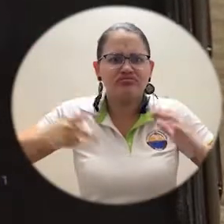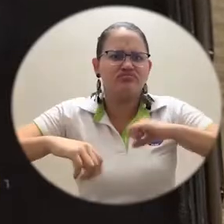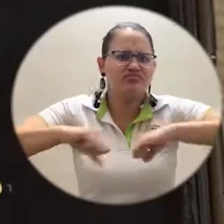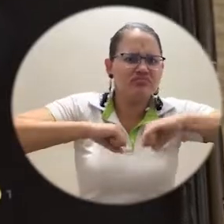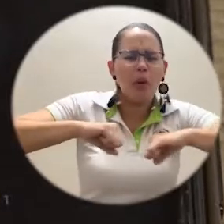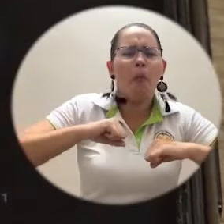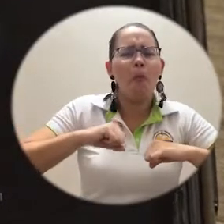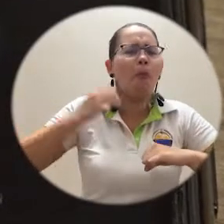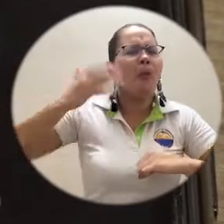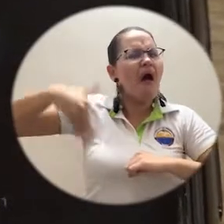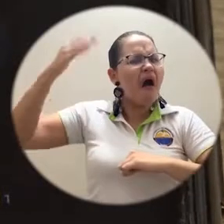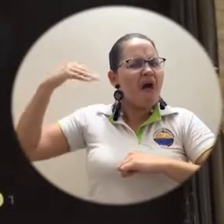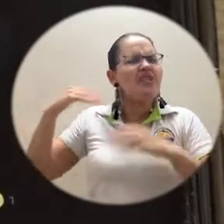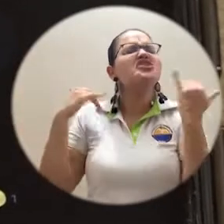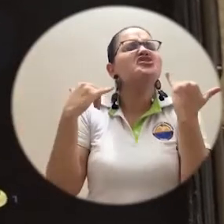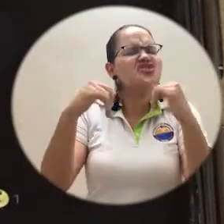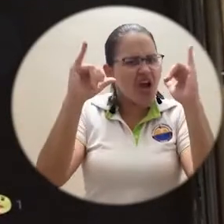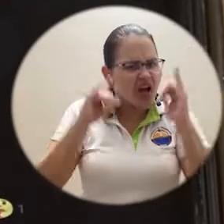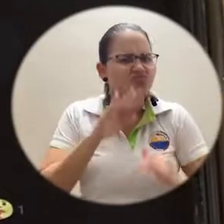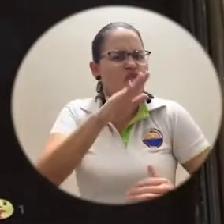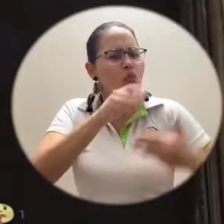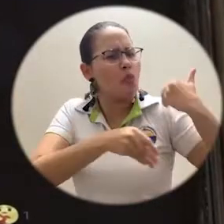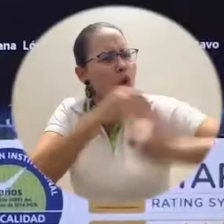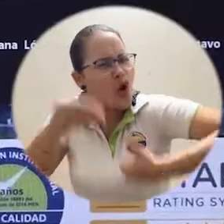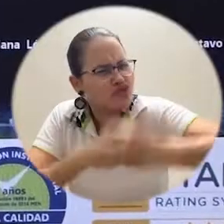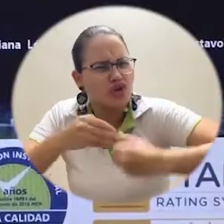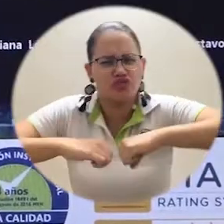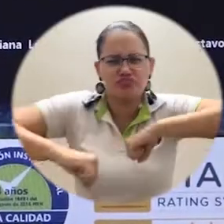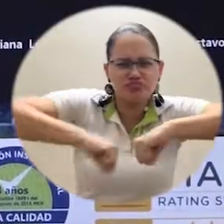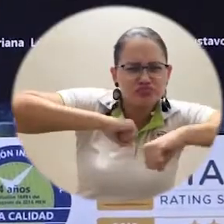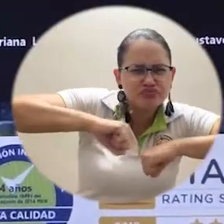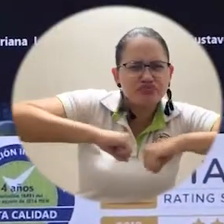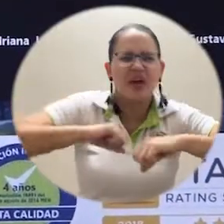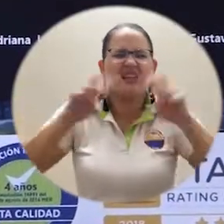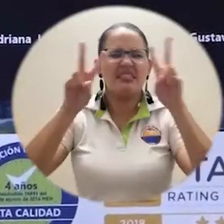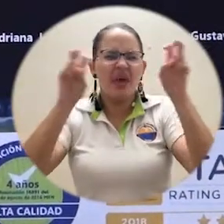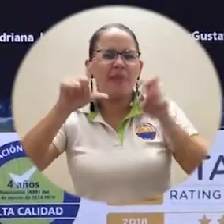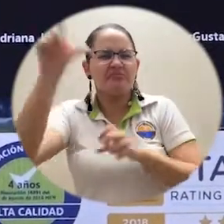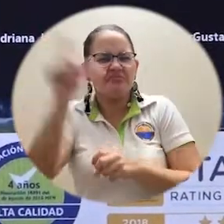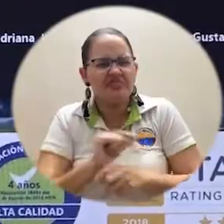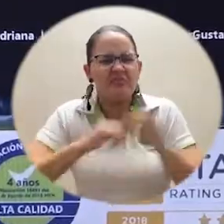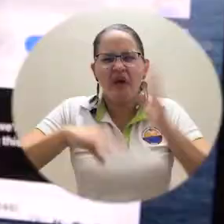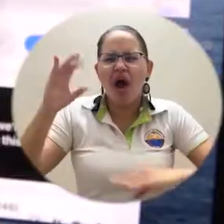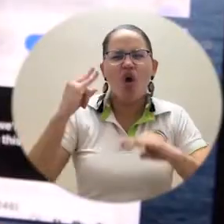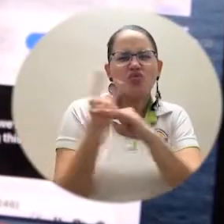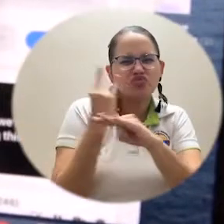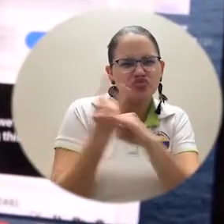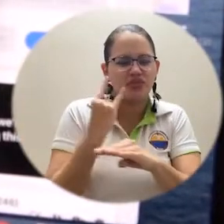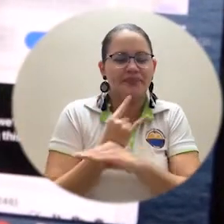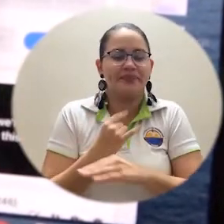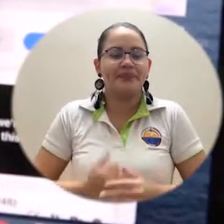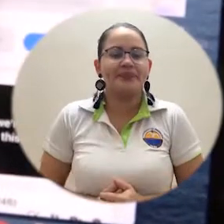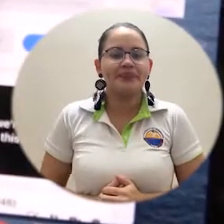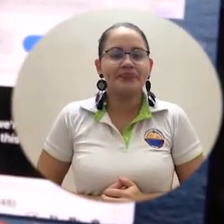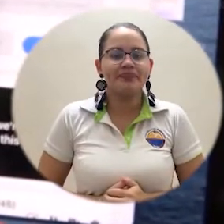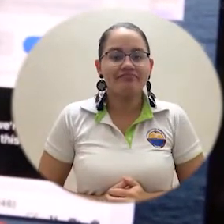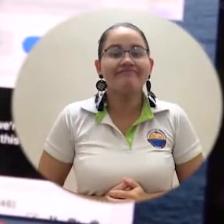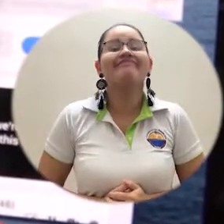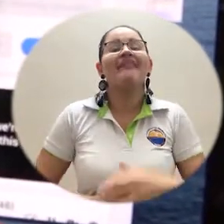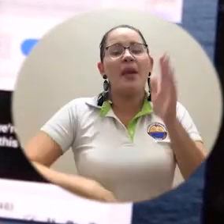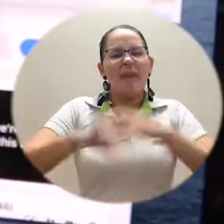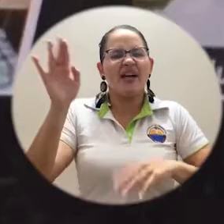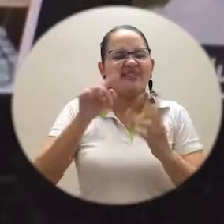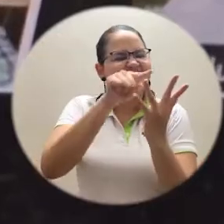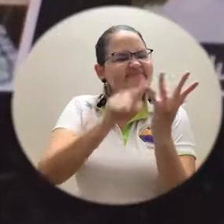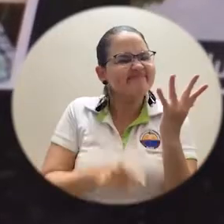comunicación y también muchos de gestión a través de canales digitales. Por último, las otras dos políticas son